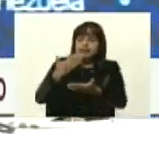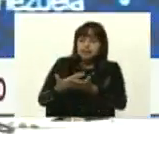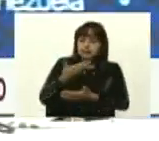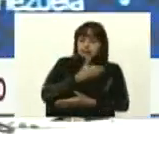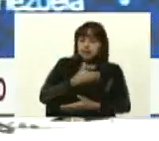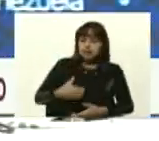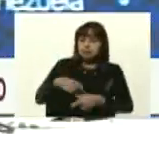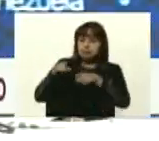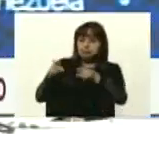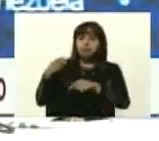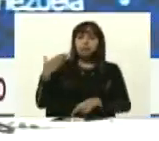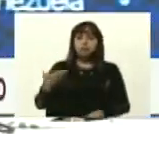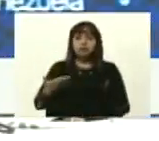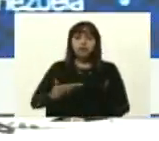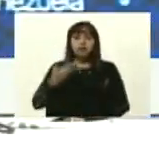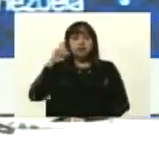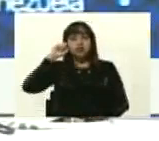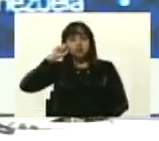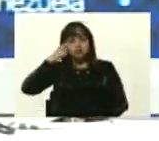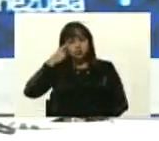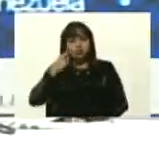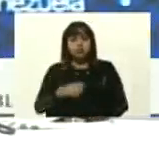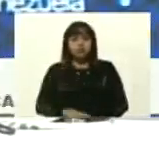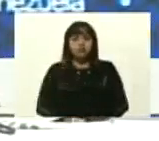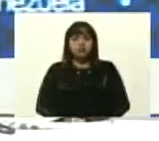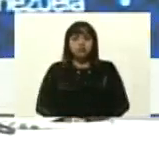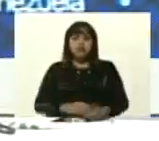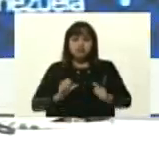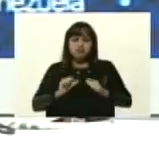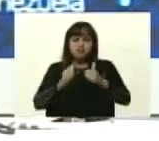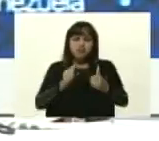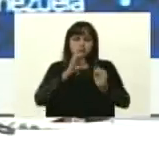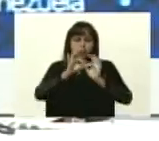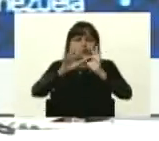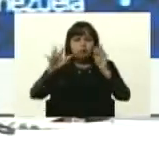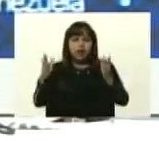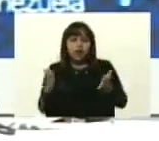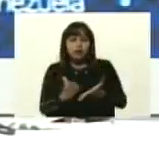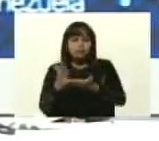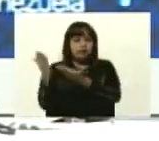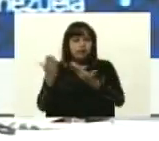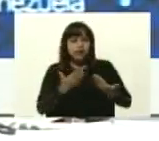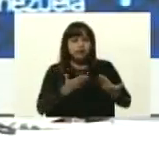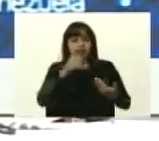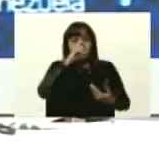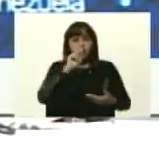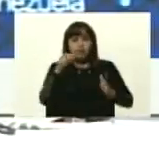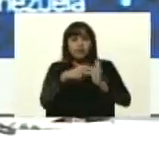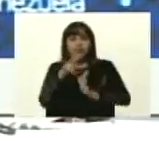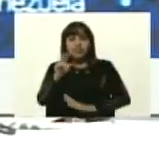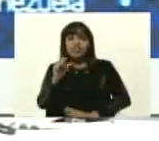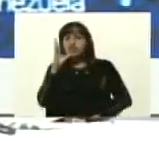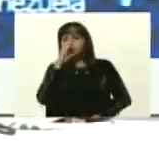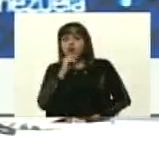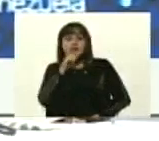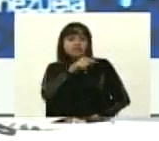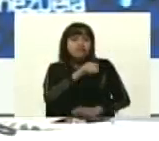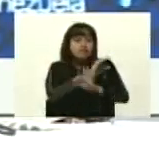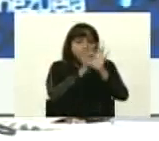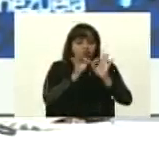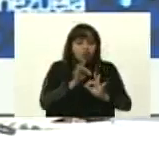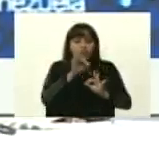importante porque, recordemos, cuando inició la pandemia, cuando llegué a Venezuela en el año 2020, no contábamos con esta herramienta.